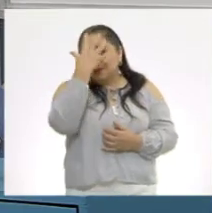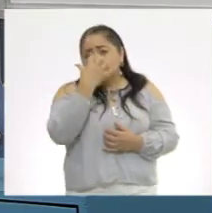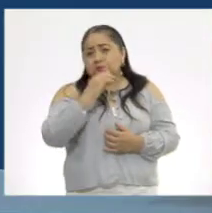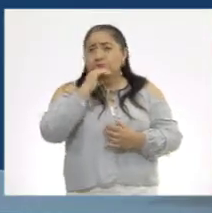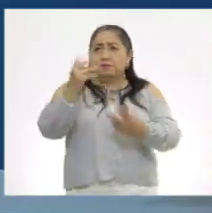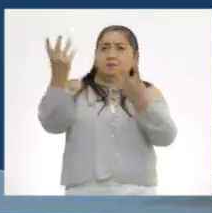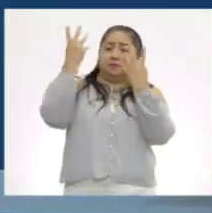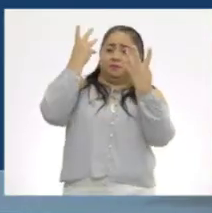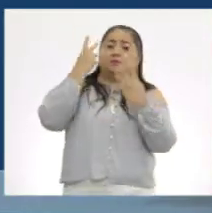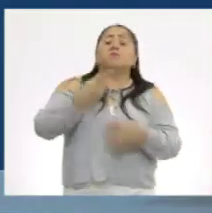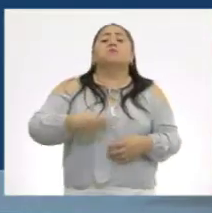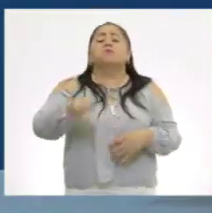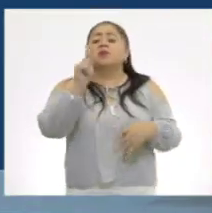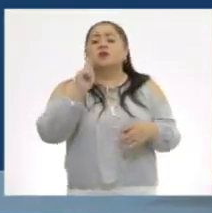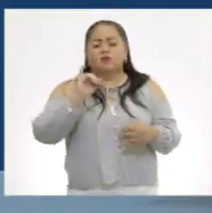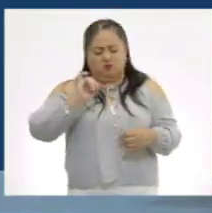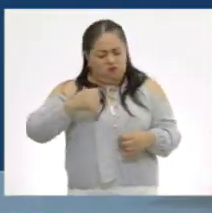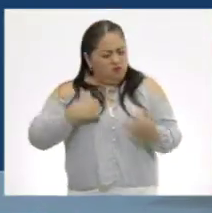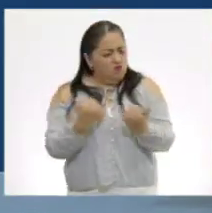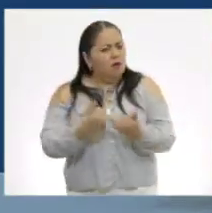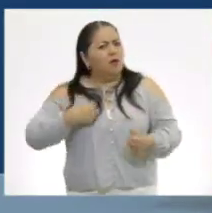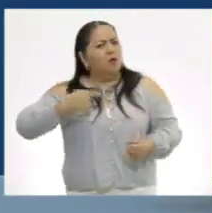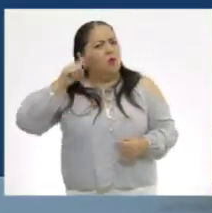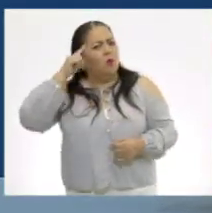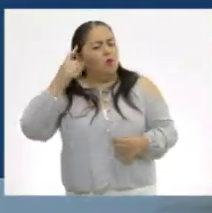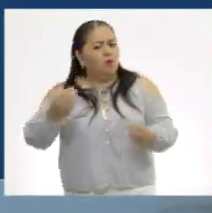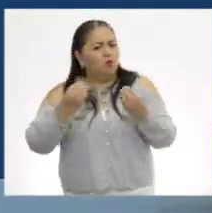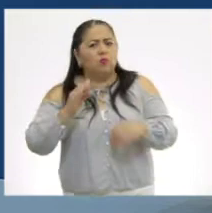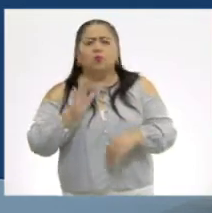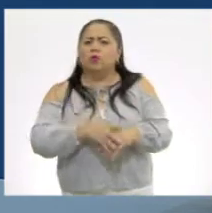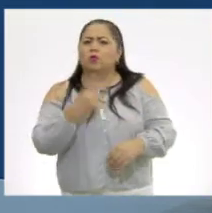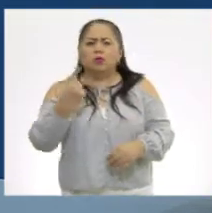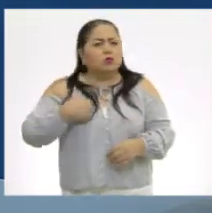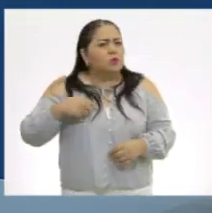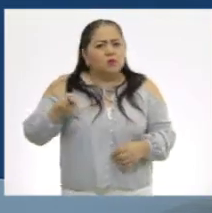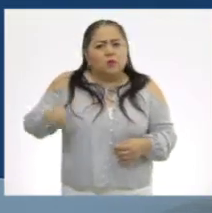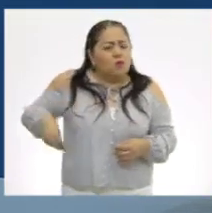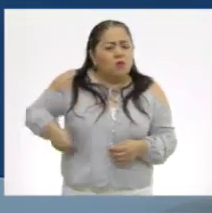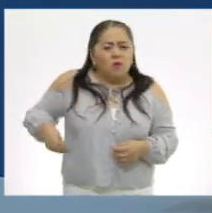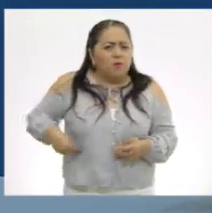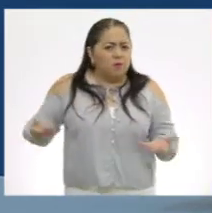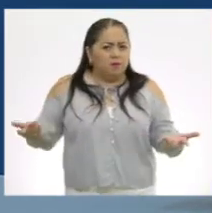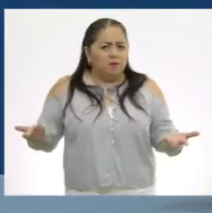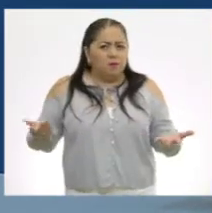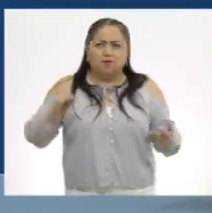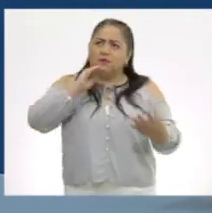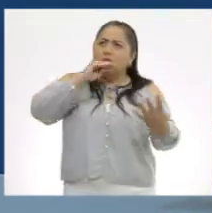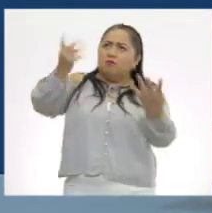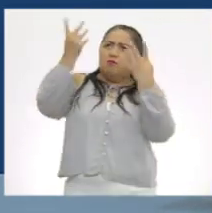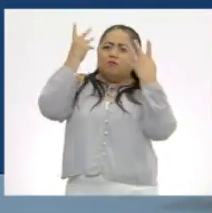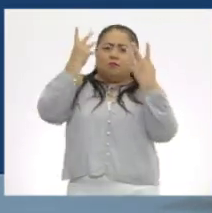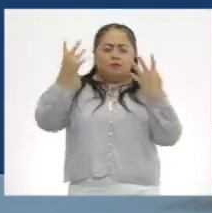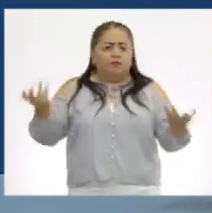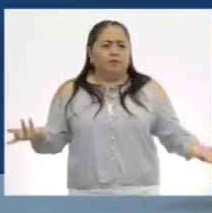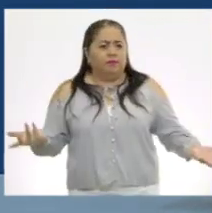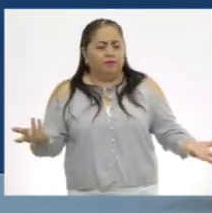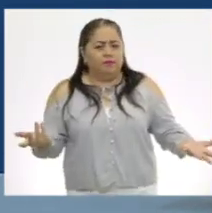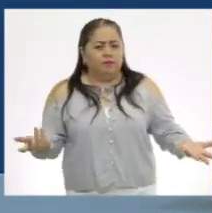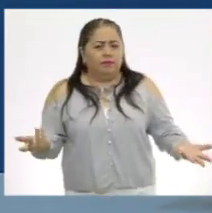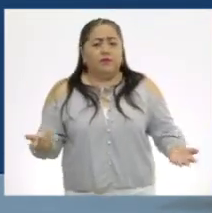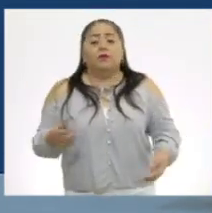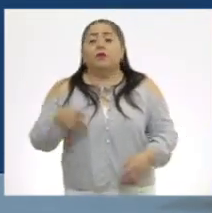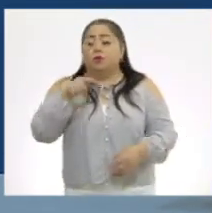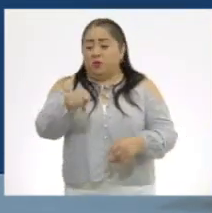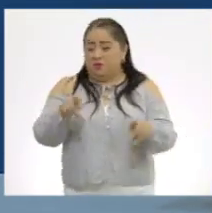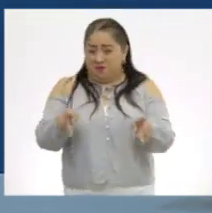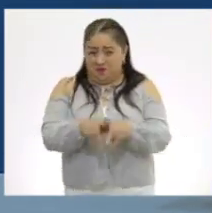Pero, pero también me enojé mucho porque no había sido mi culpa y me regañó. Lo que